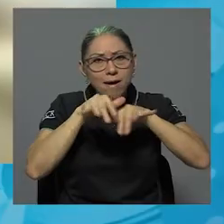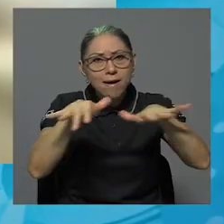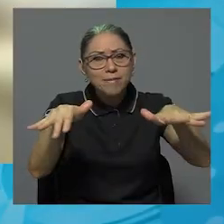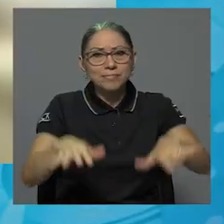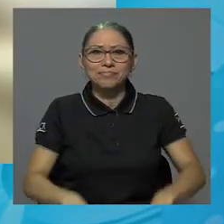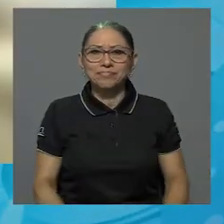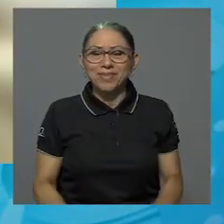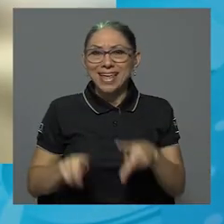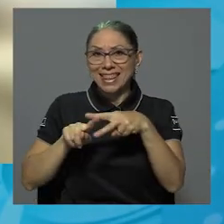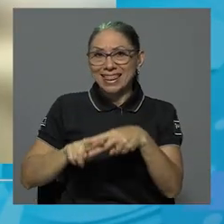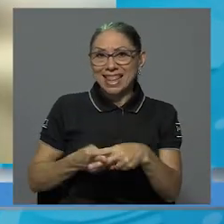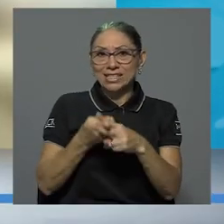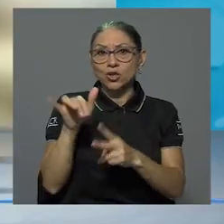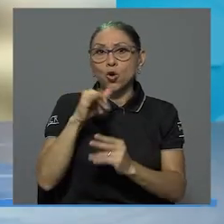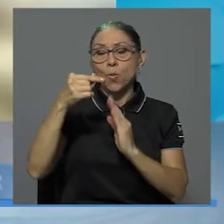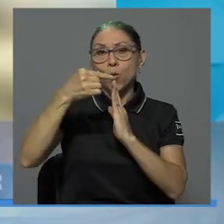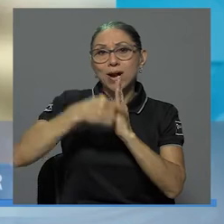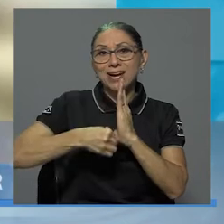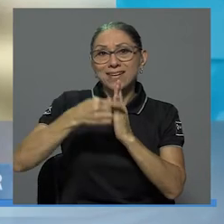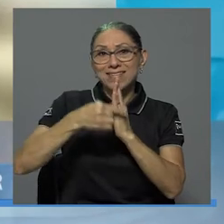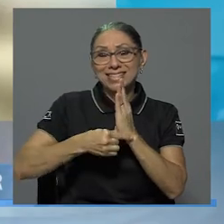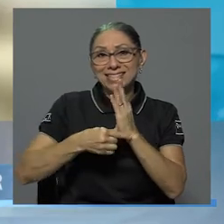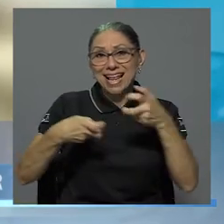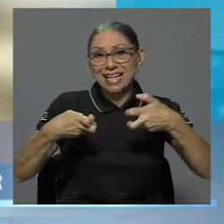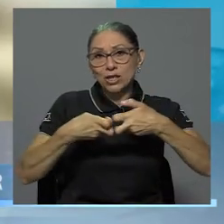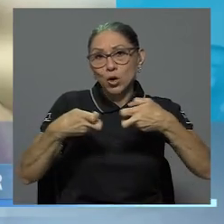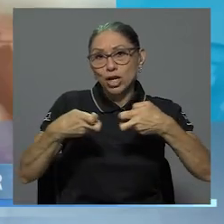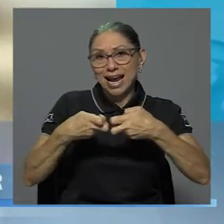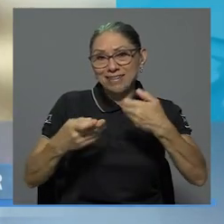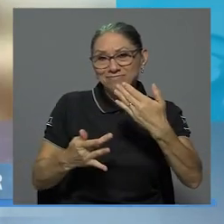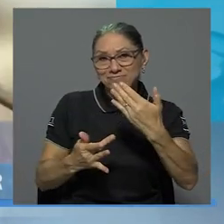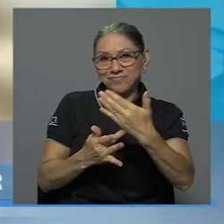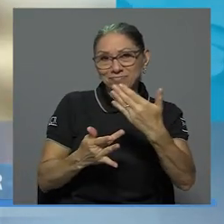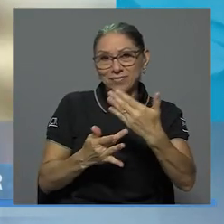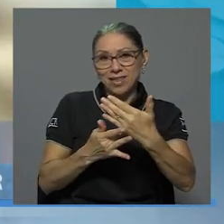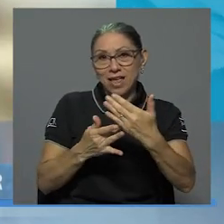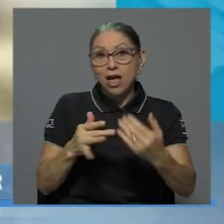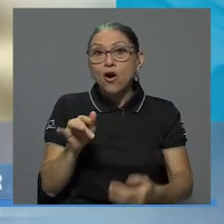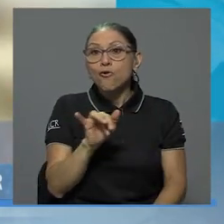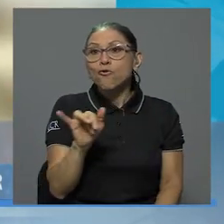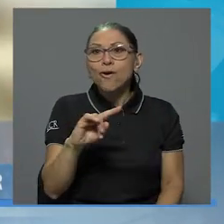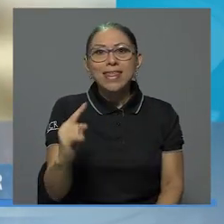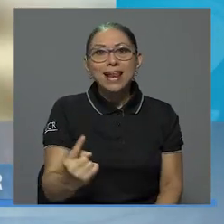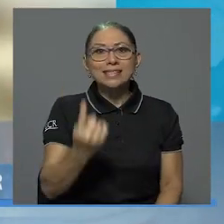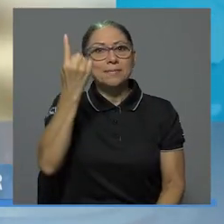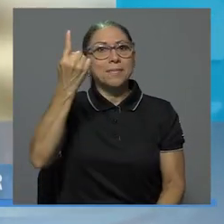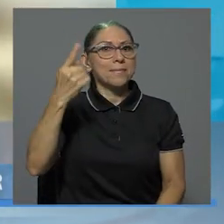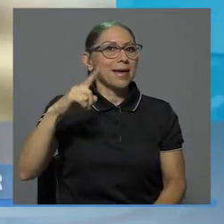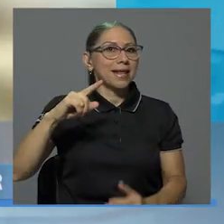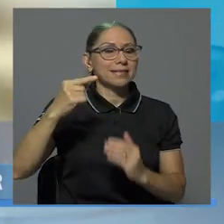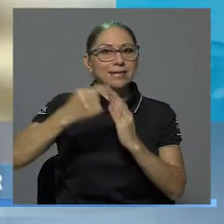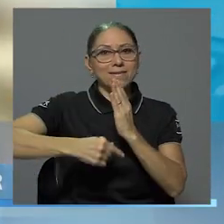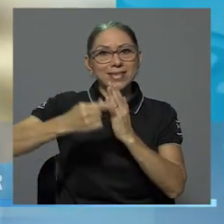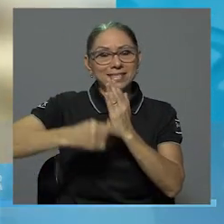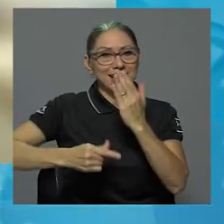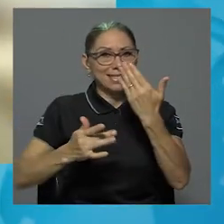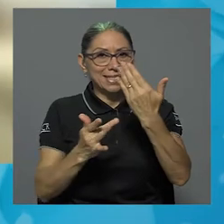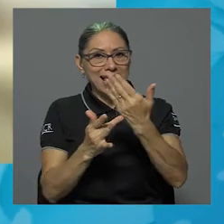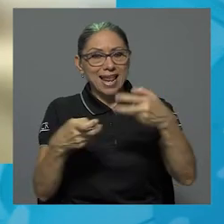Nació como una revista electrónica. De hecho fue las primeras revistas electrónicas